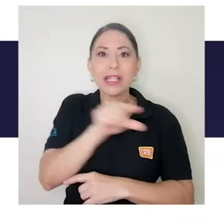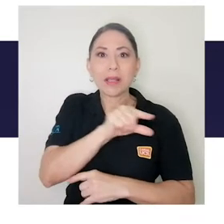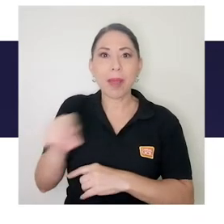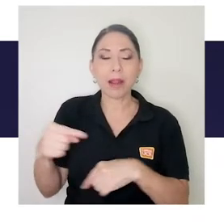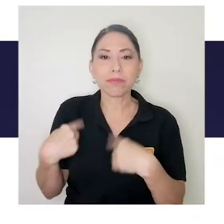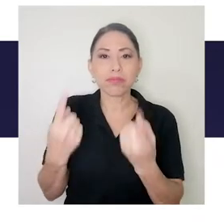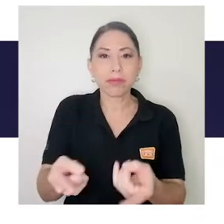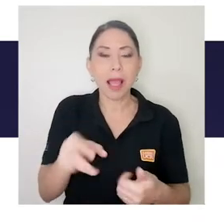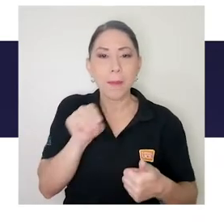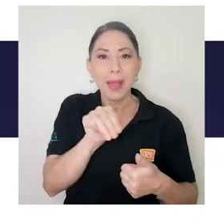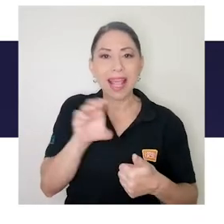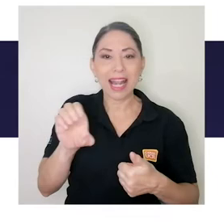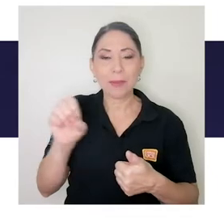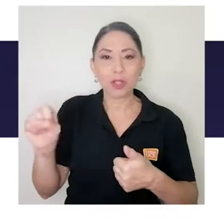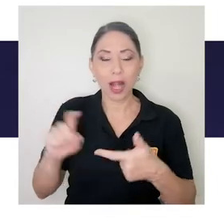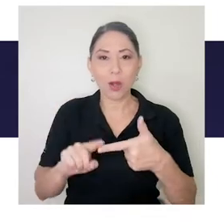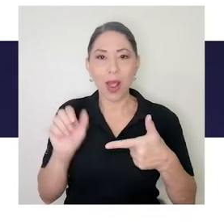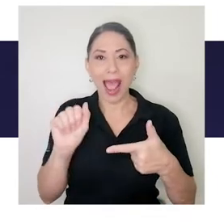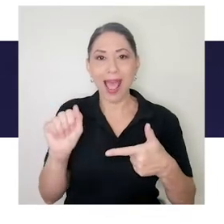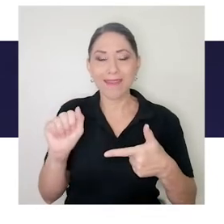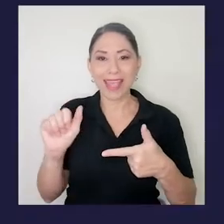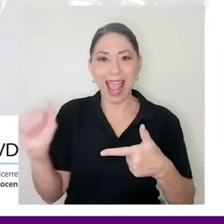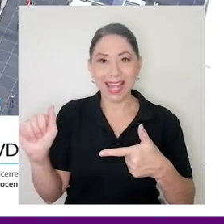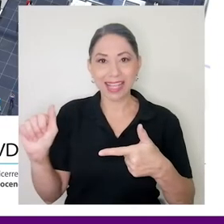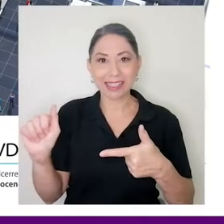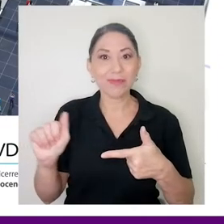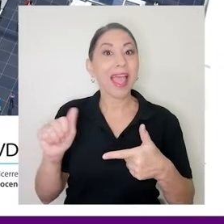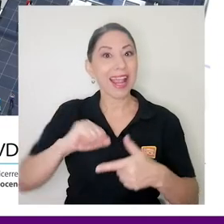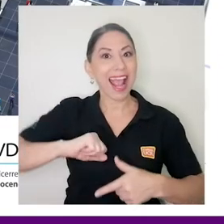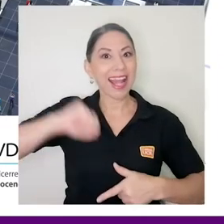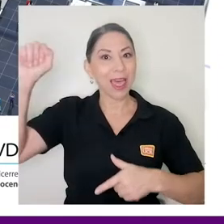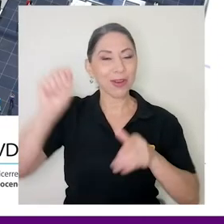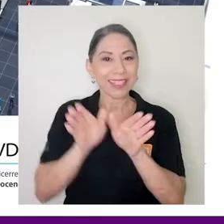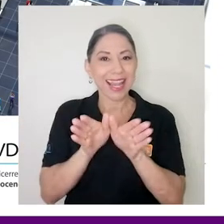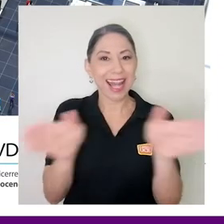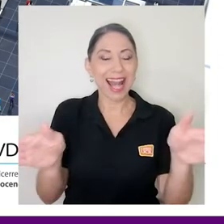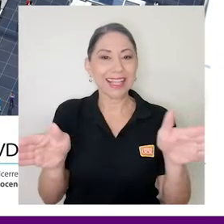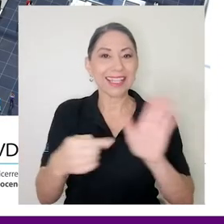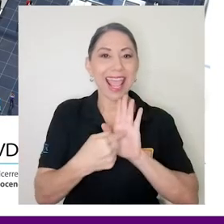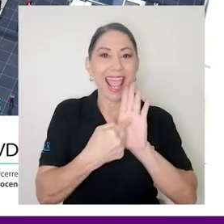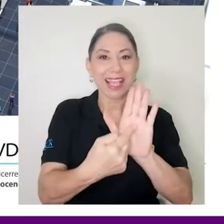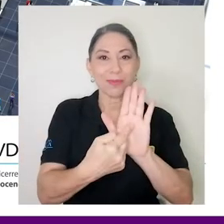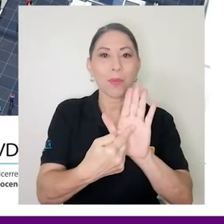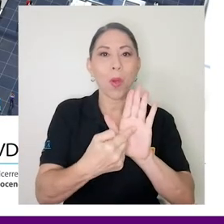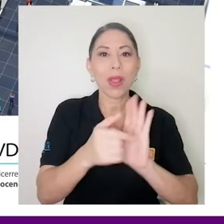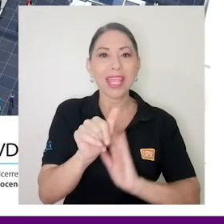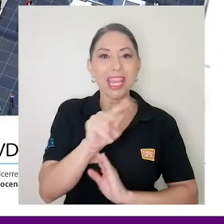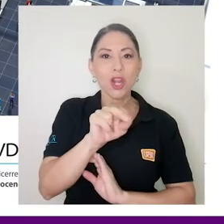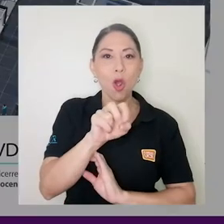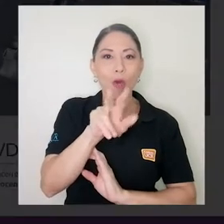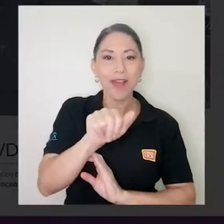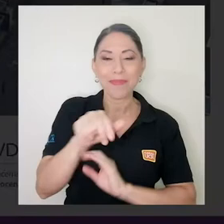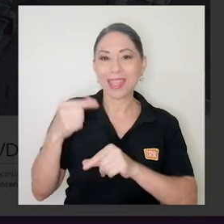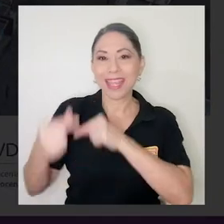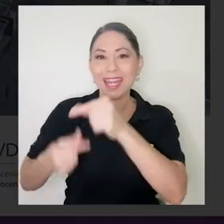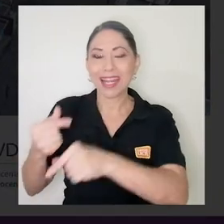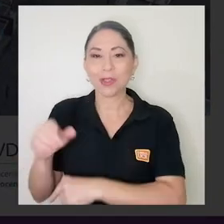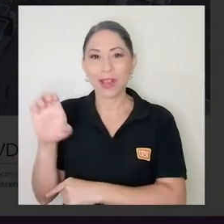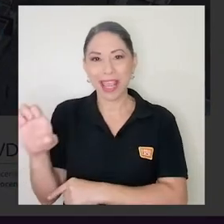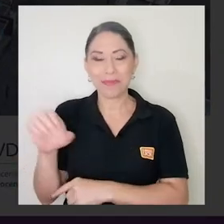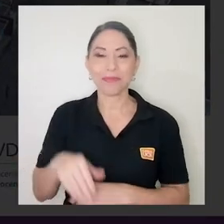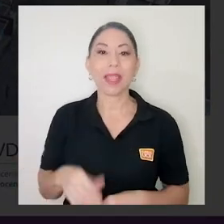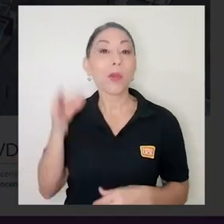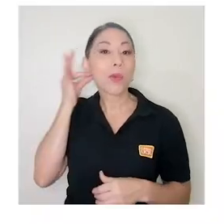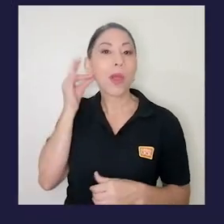María del Carmen Solano y Andy Arias fueron los ganadores generales de Expo Innova y Generación E, respectivamente.